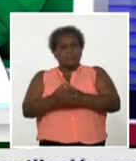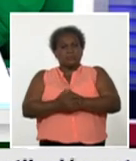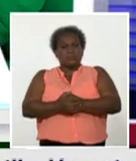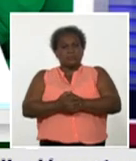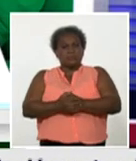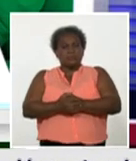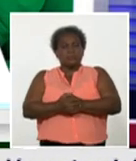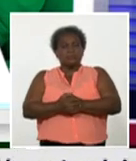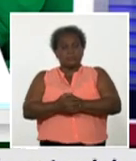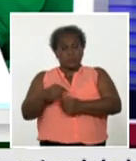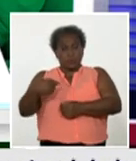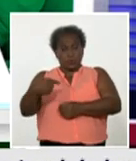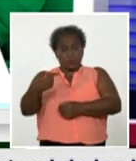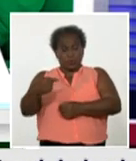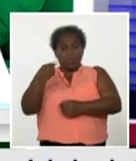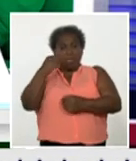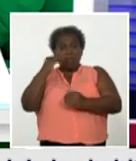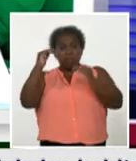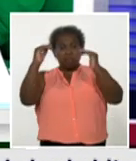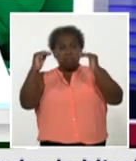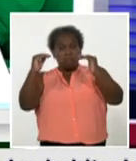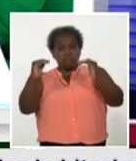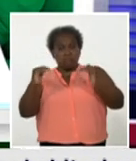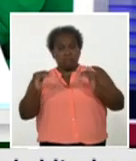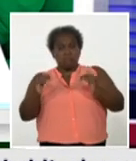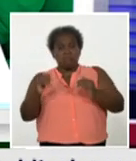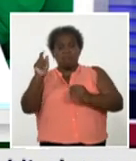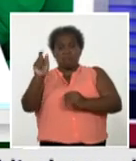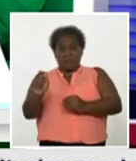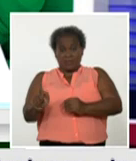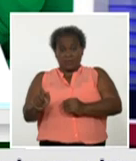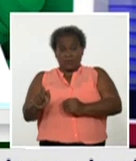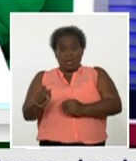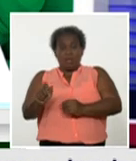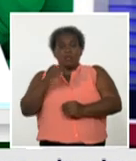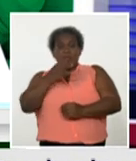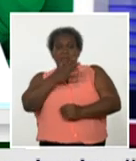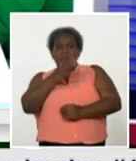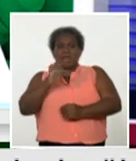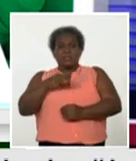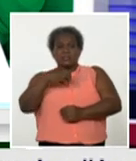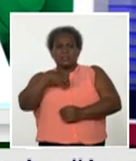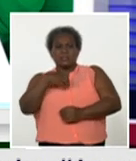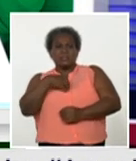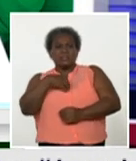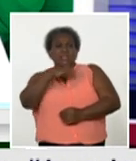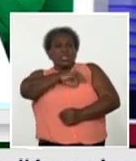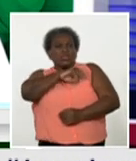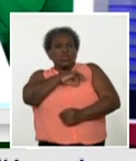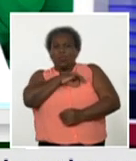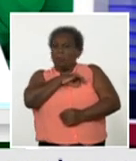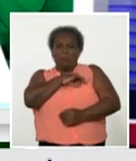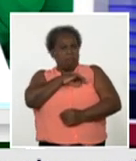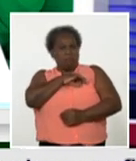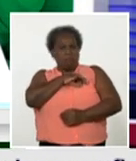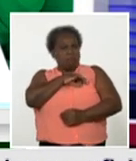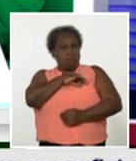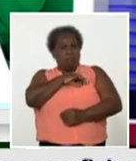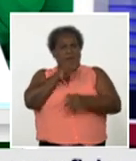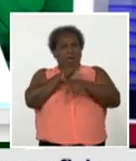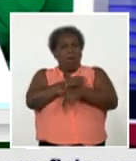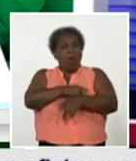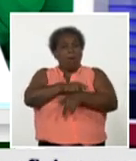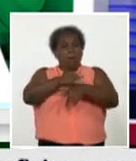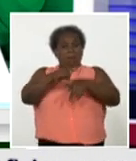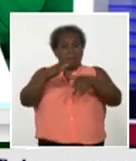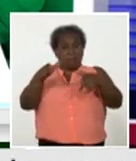vez más el número de casos con síntomas. O sea, ha ido incrementándose el número de casos con síntomas,